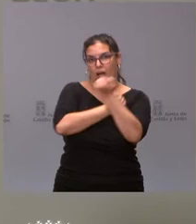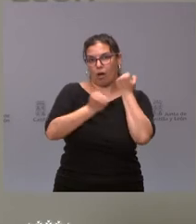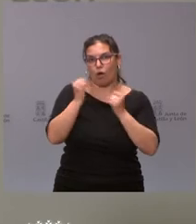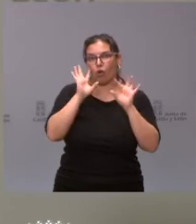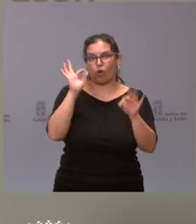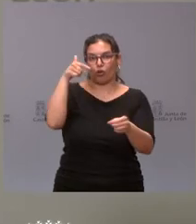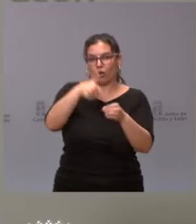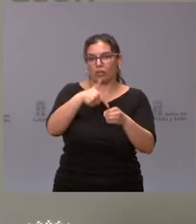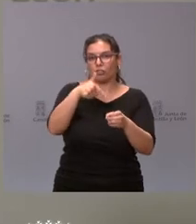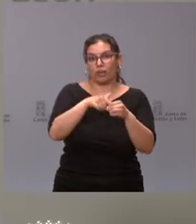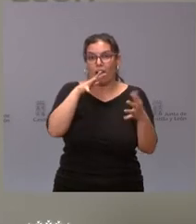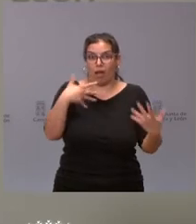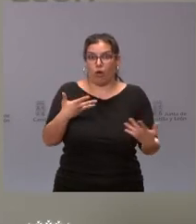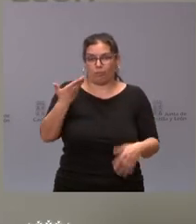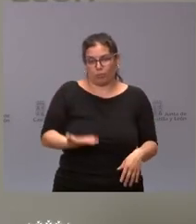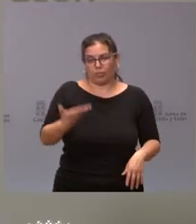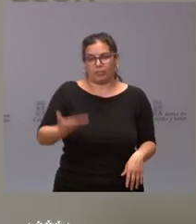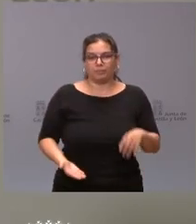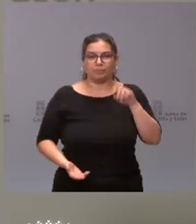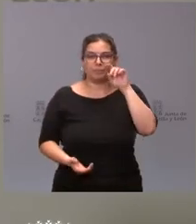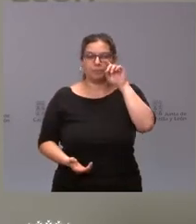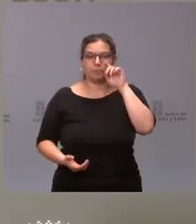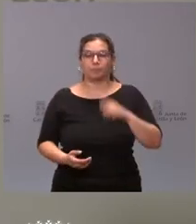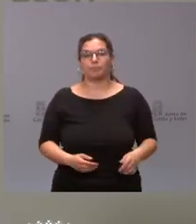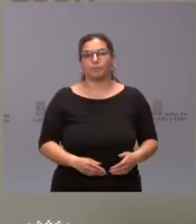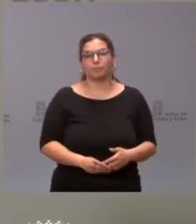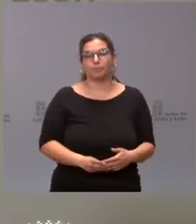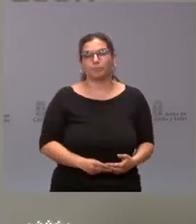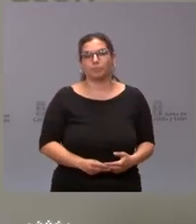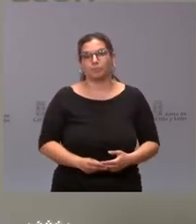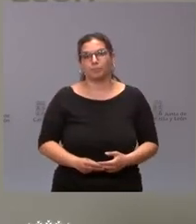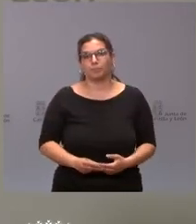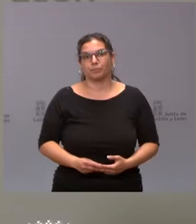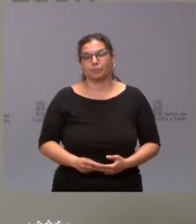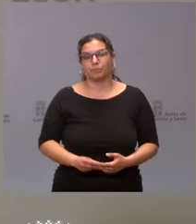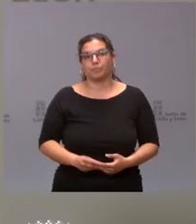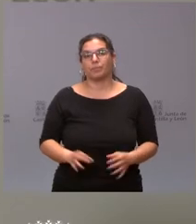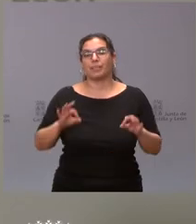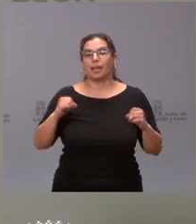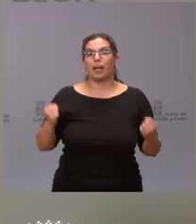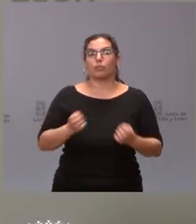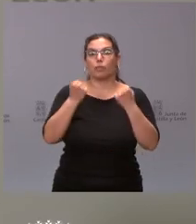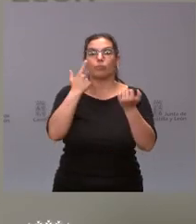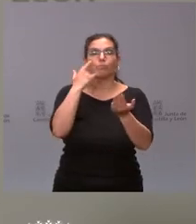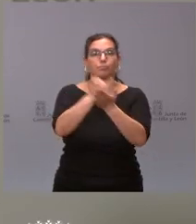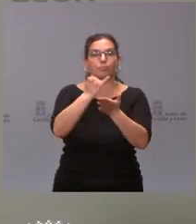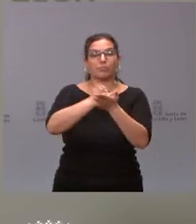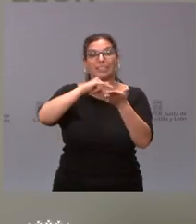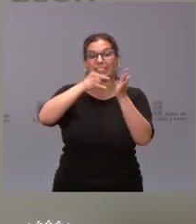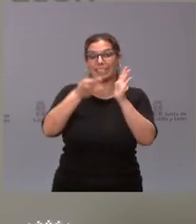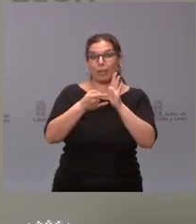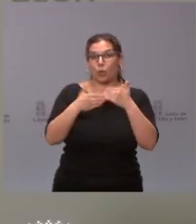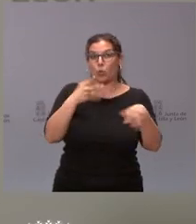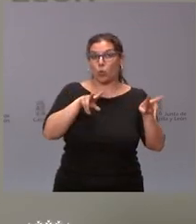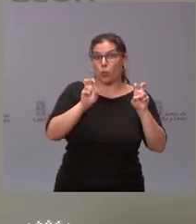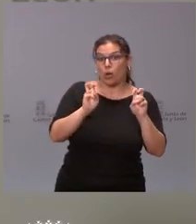de combustible tan importante en este momento. Y, asimismo, para actuaciones de pilotaje de sistemas innovadores y sostenibles